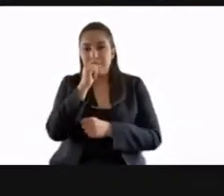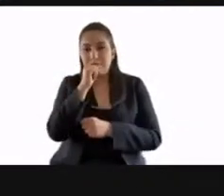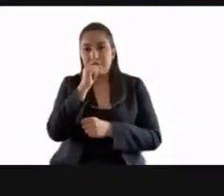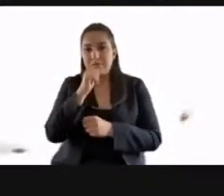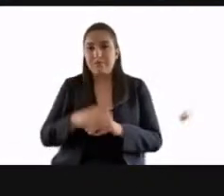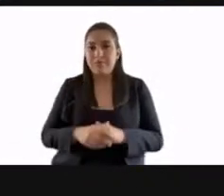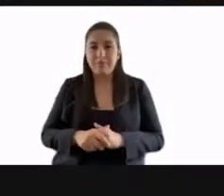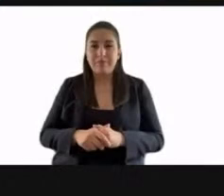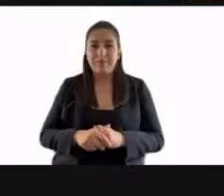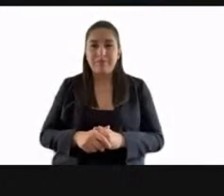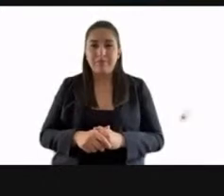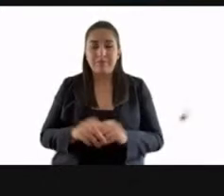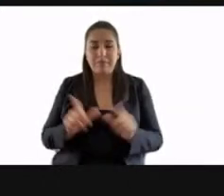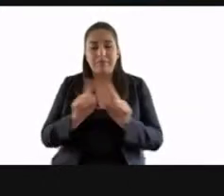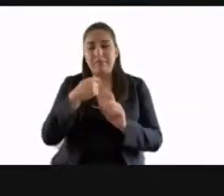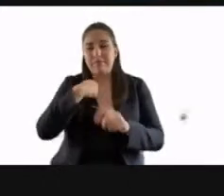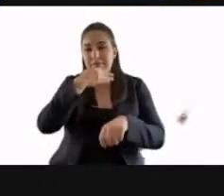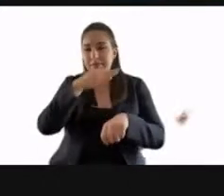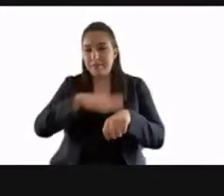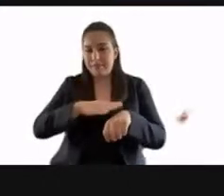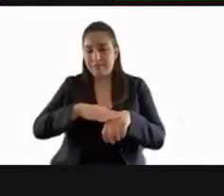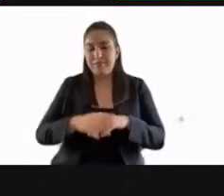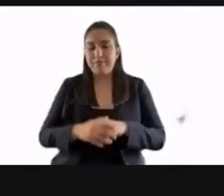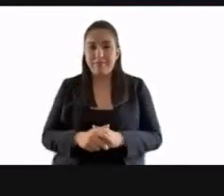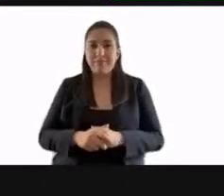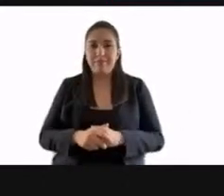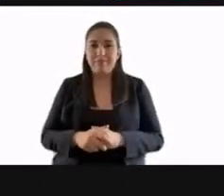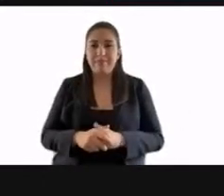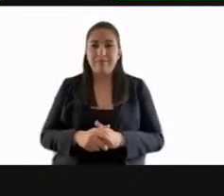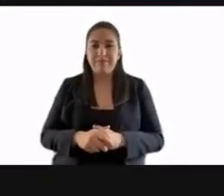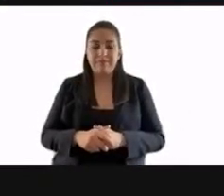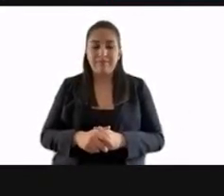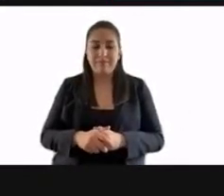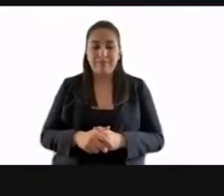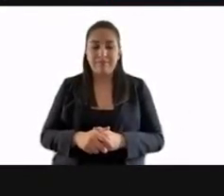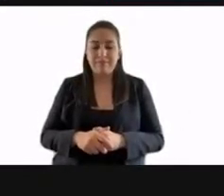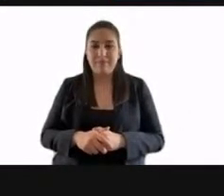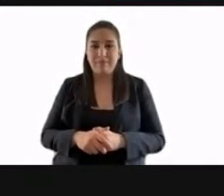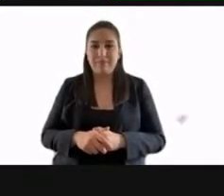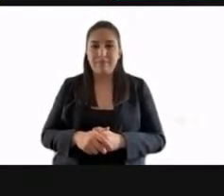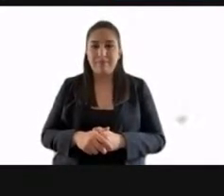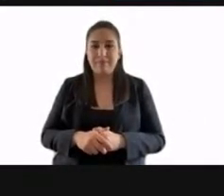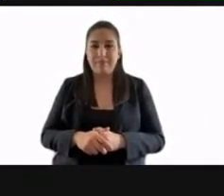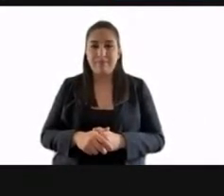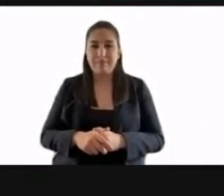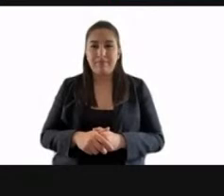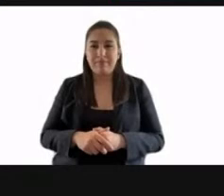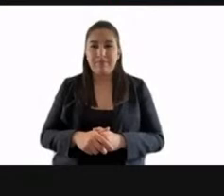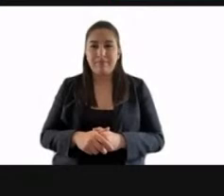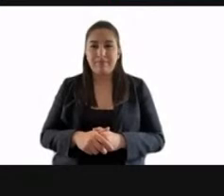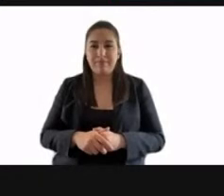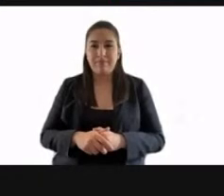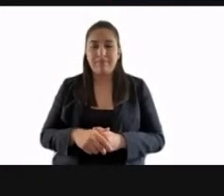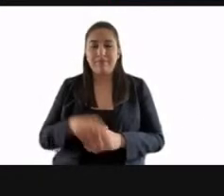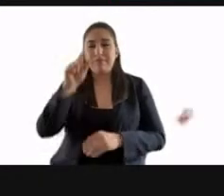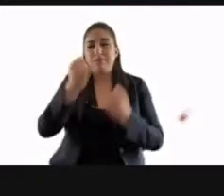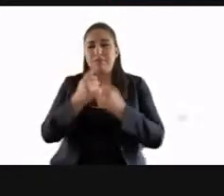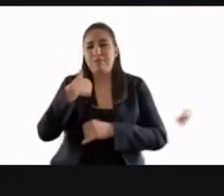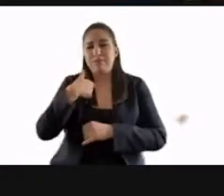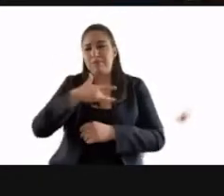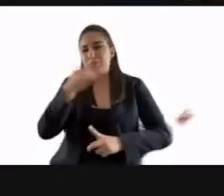a voto para dejar constancia. Bueno. Sí, gracias. Yo me hacía la misma pregunta.